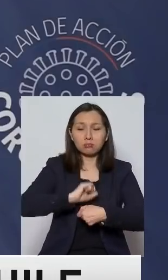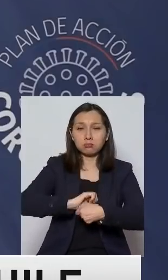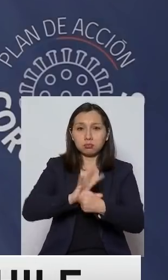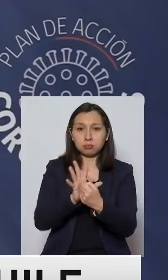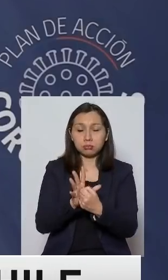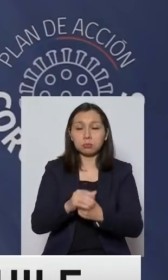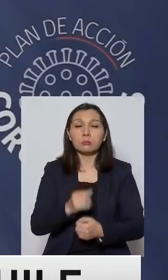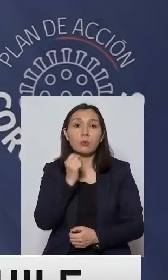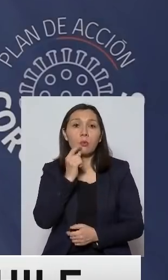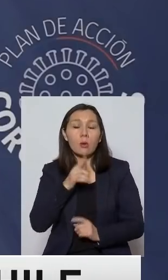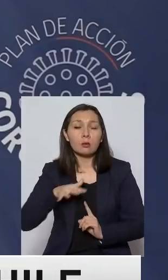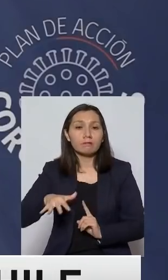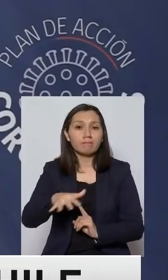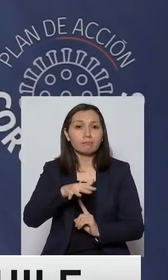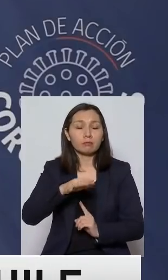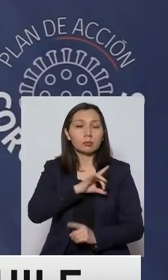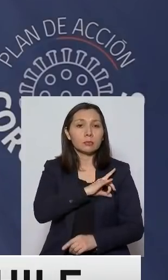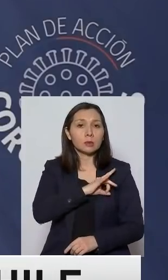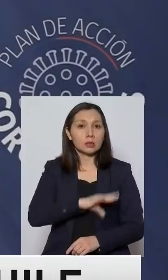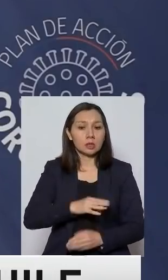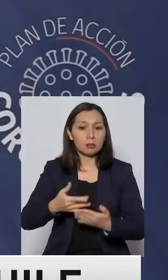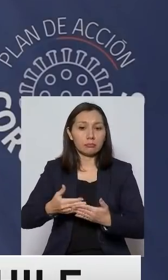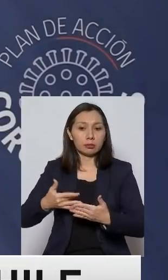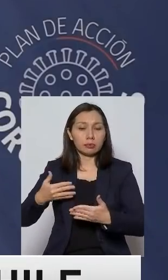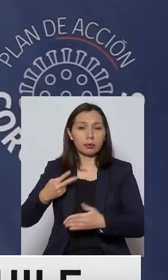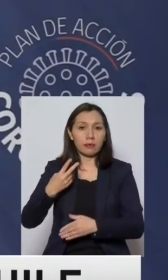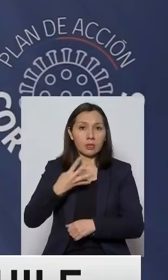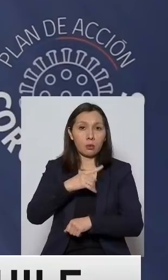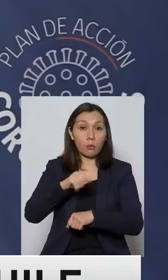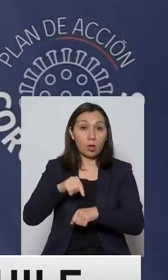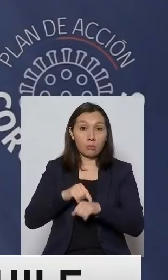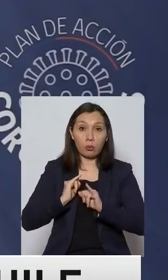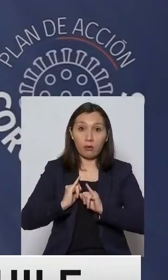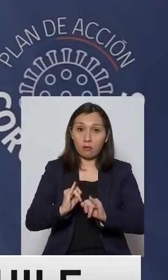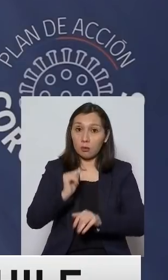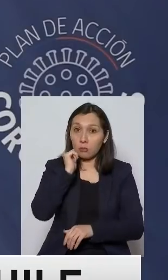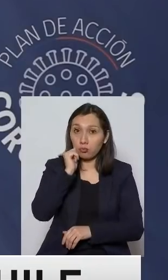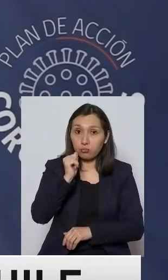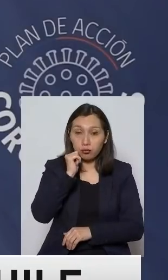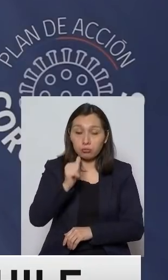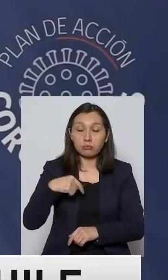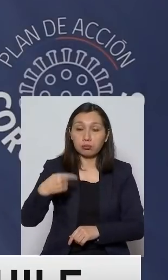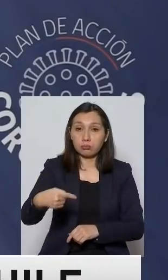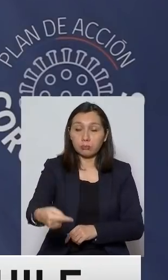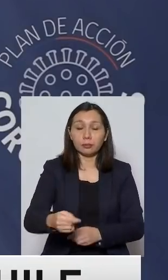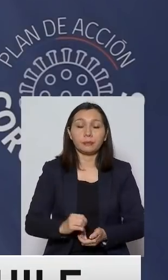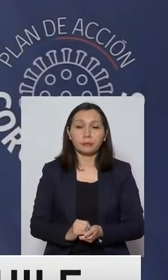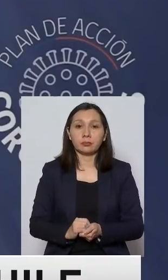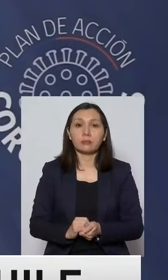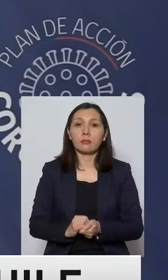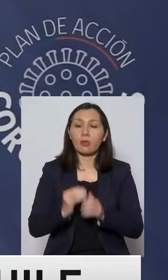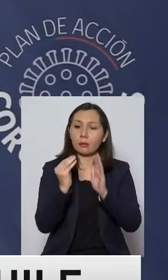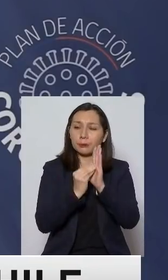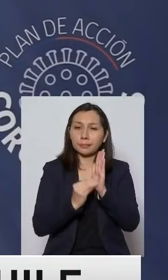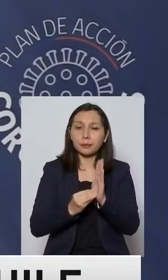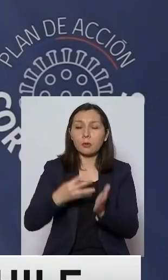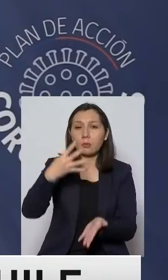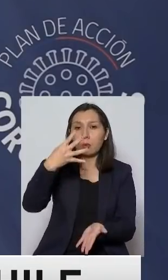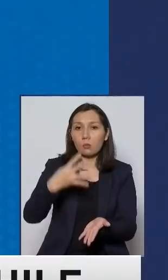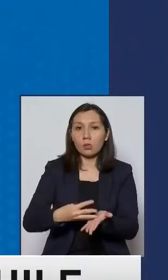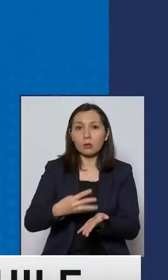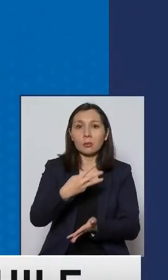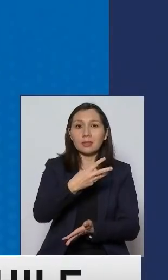¿Cuál es la situación en nuestro país en las últimas 24 horas, como informamos todos los días? Se registraron 4